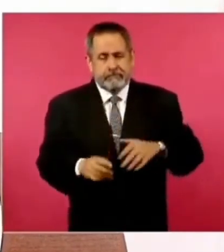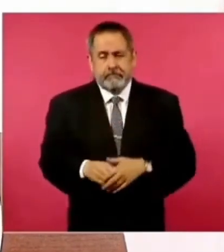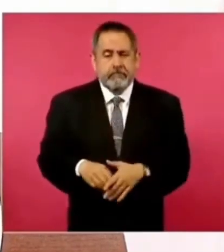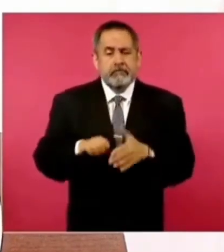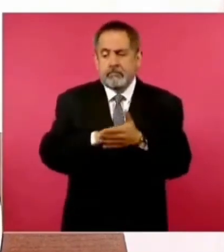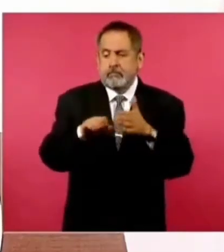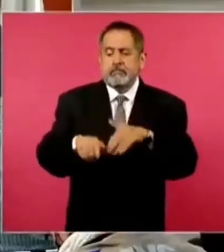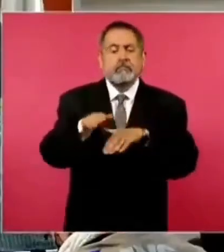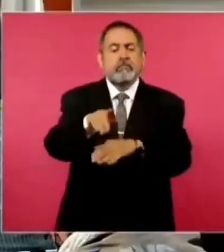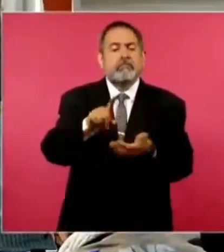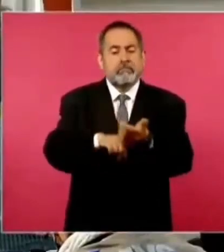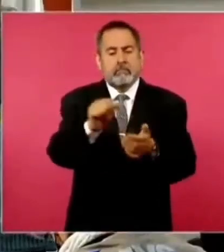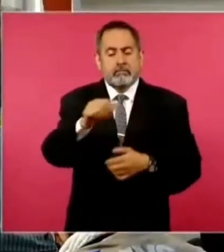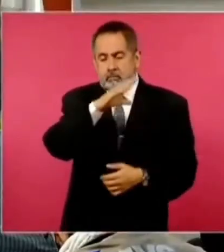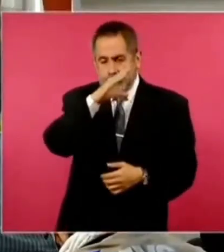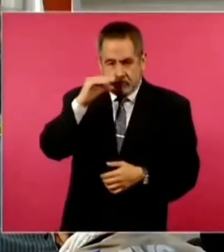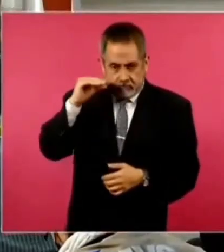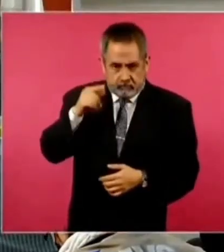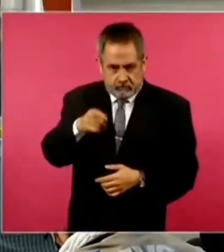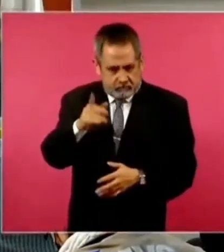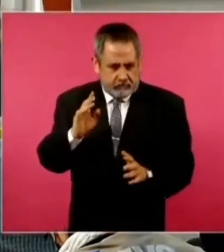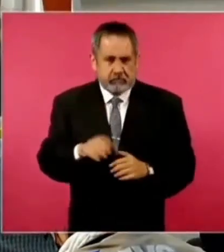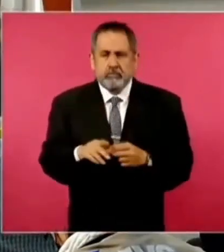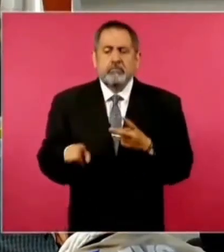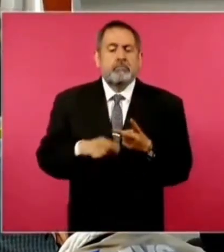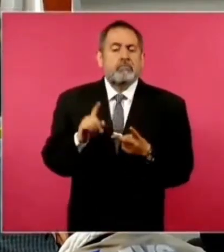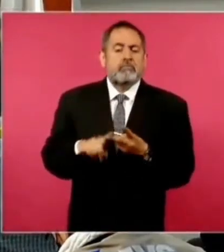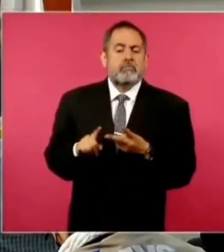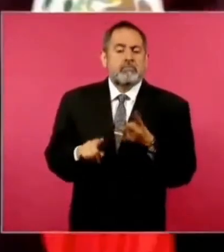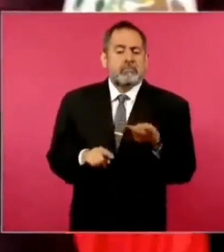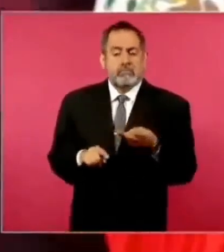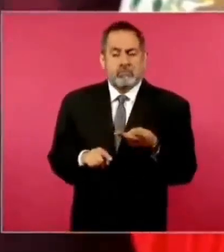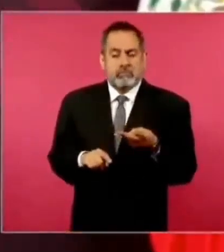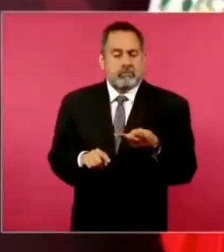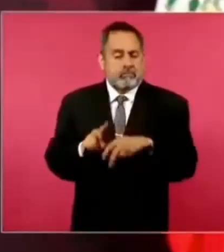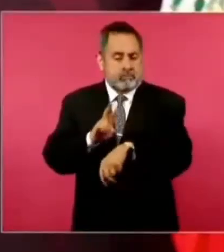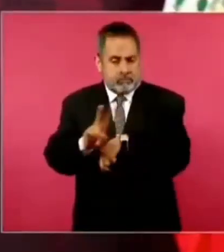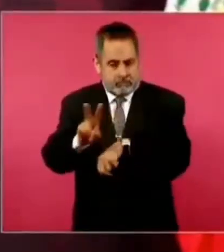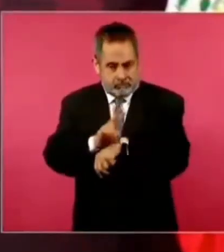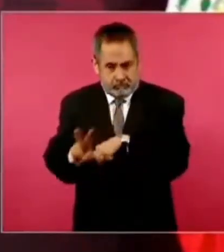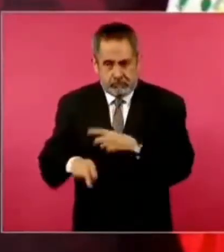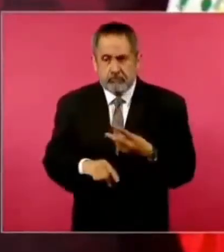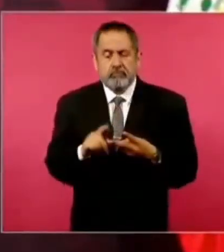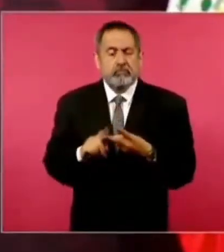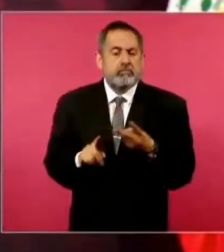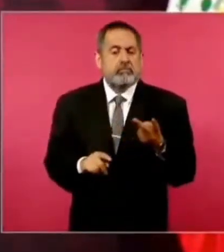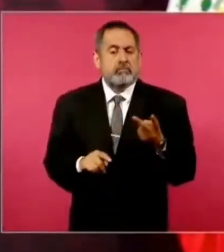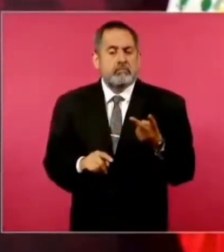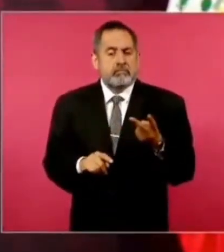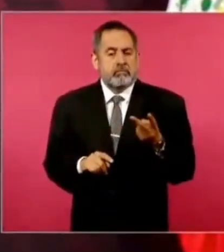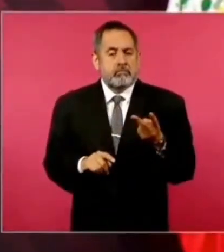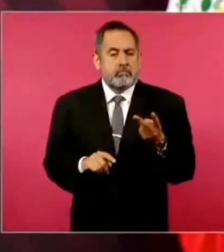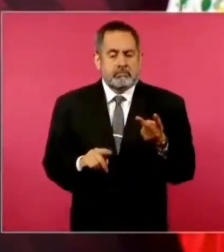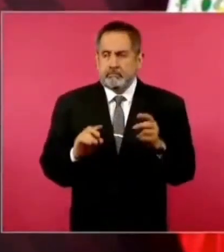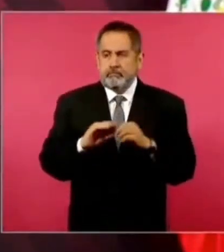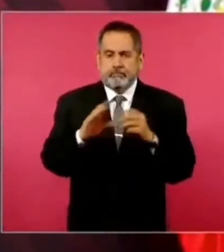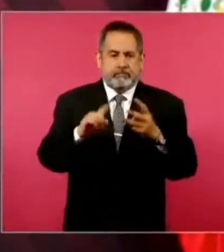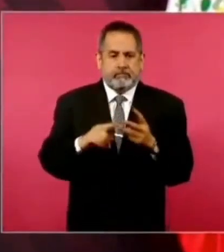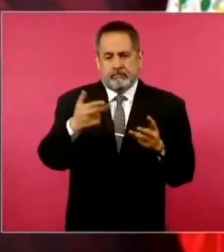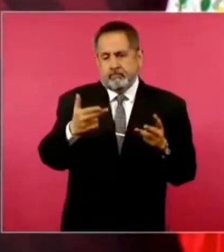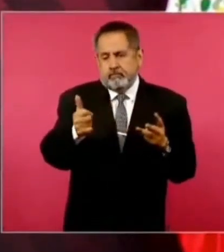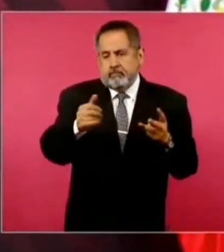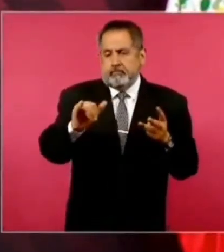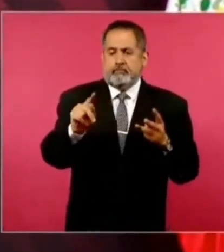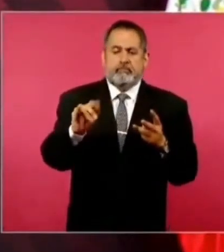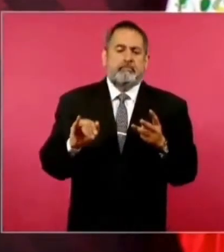caso de Cuba, al caso de Venezuela, desde Haití,